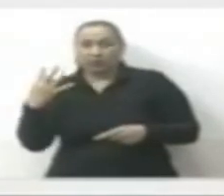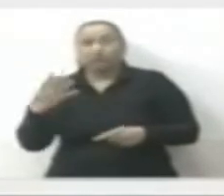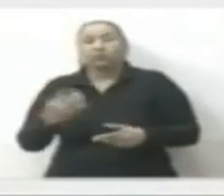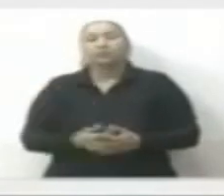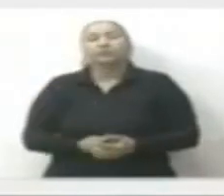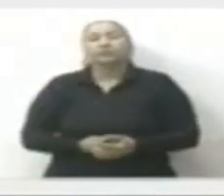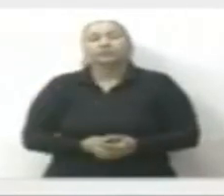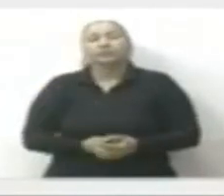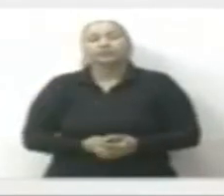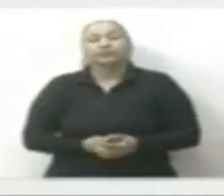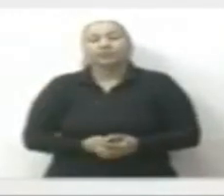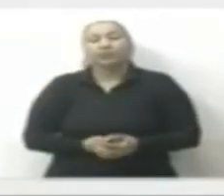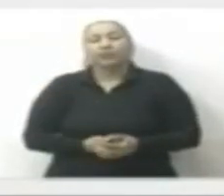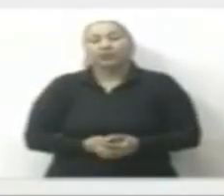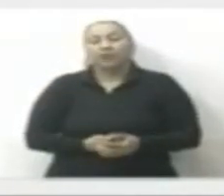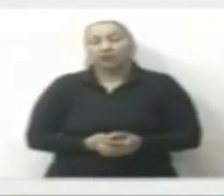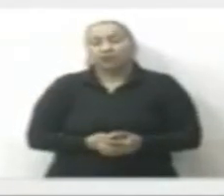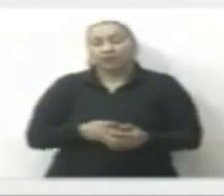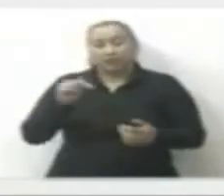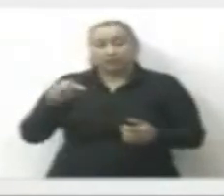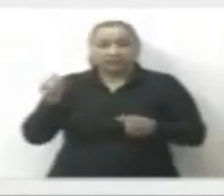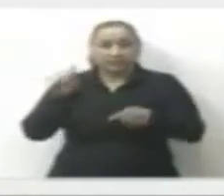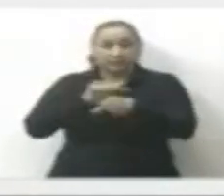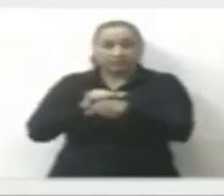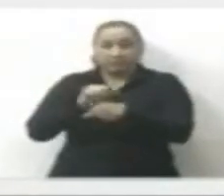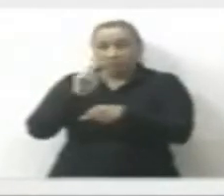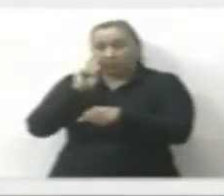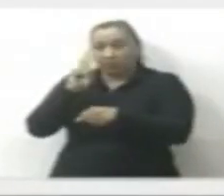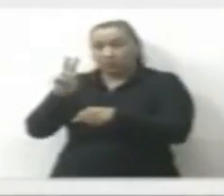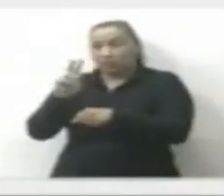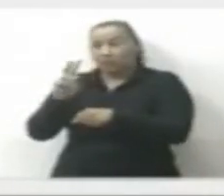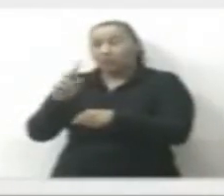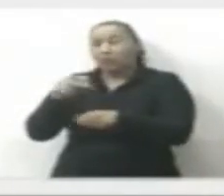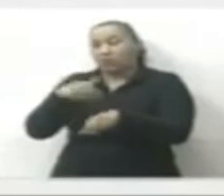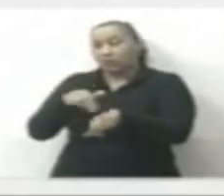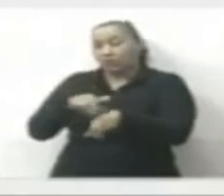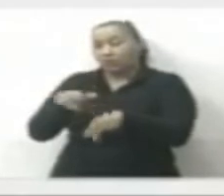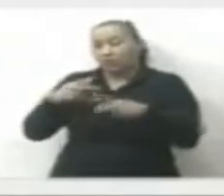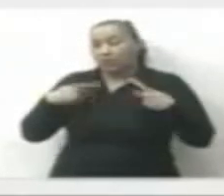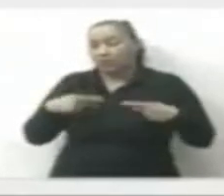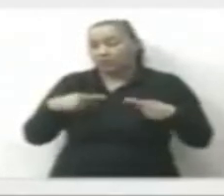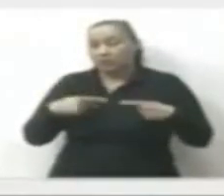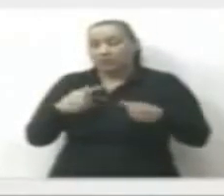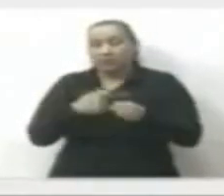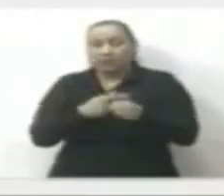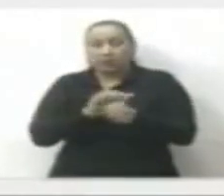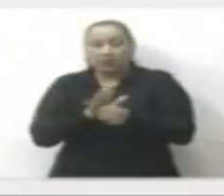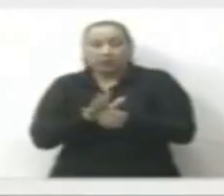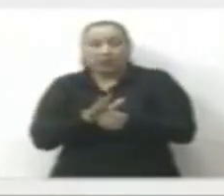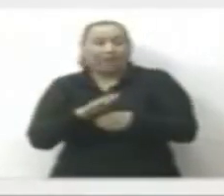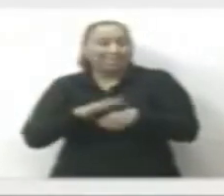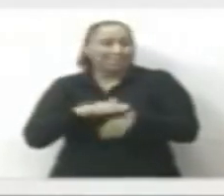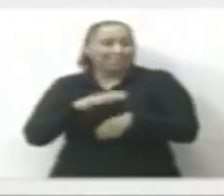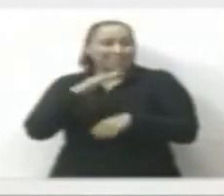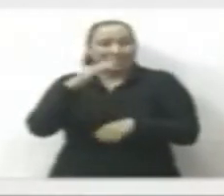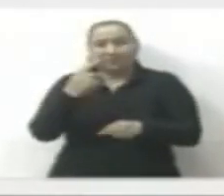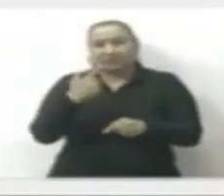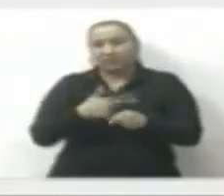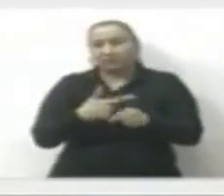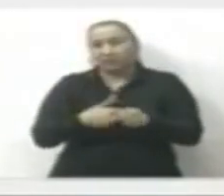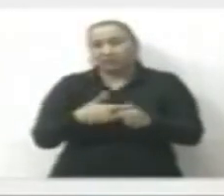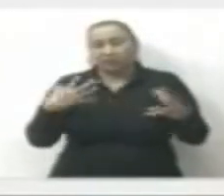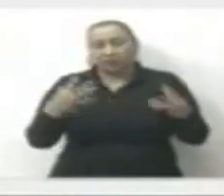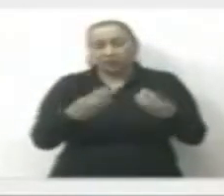Y esta semana, como podemos observar, por la presencia del número de casos activos, la mayor carga de enfermedades está